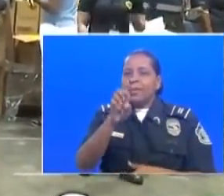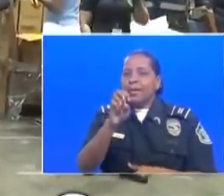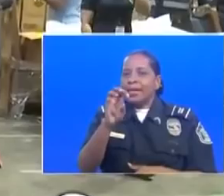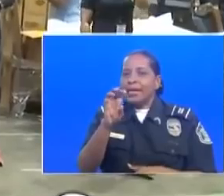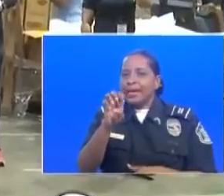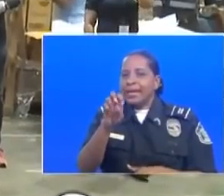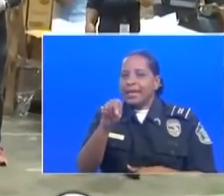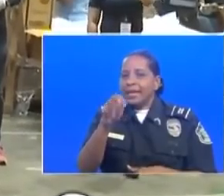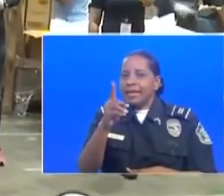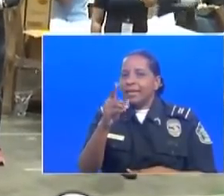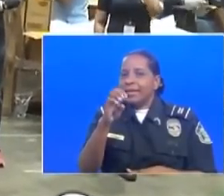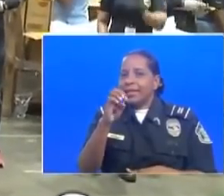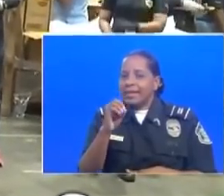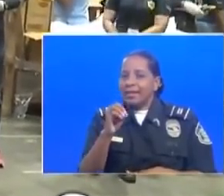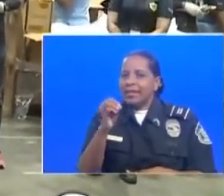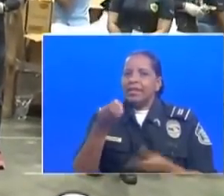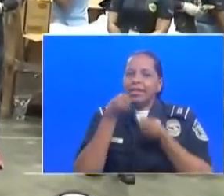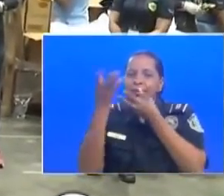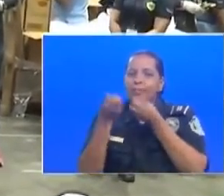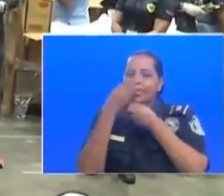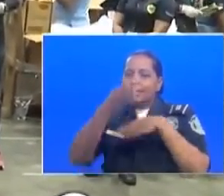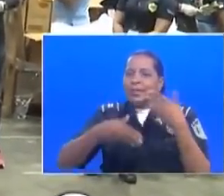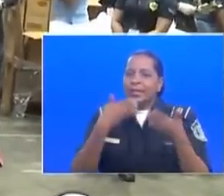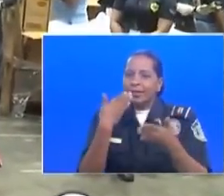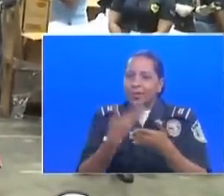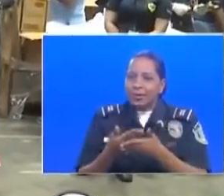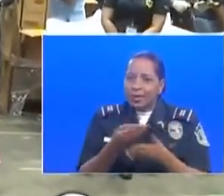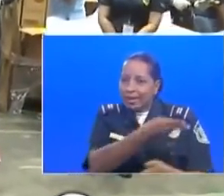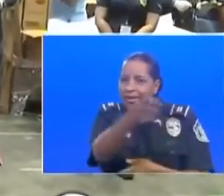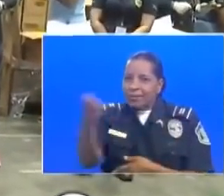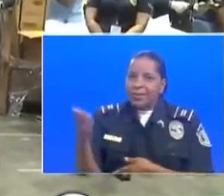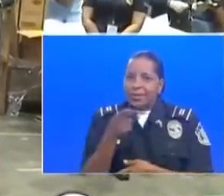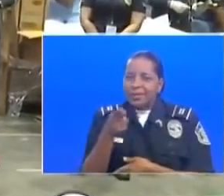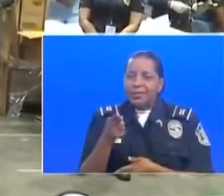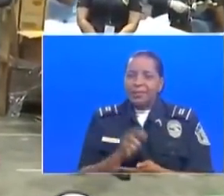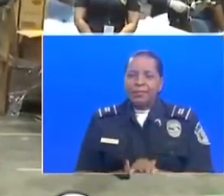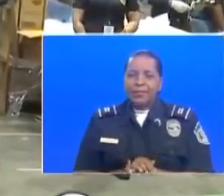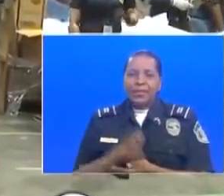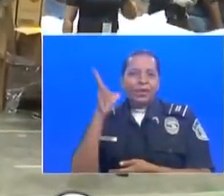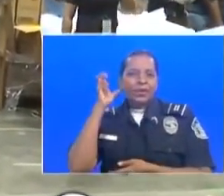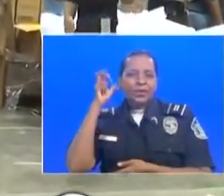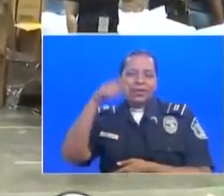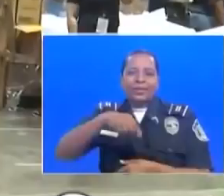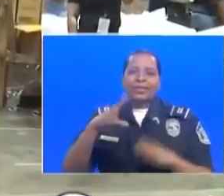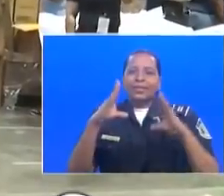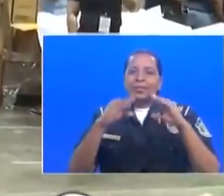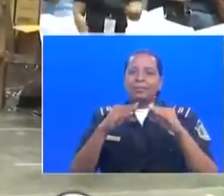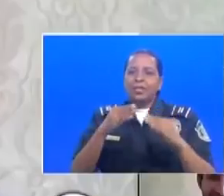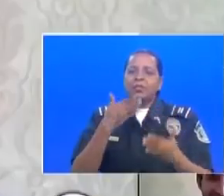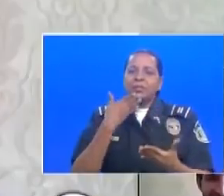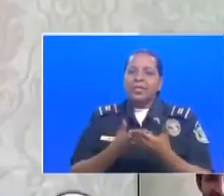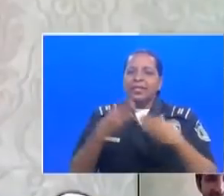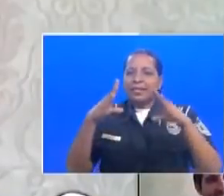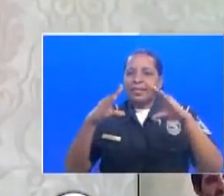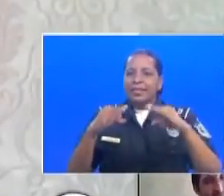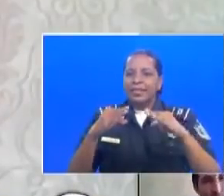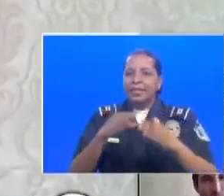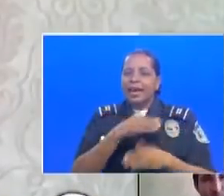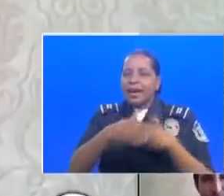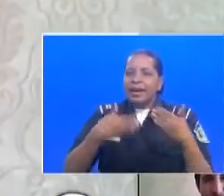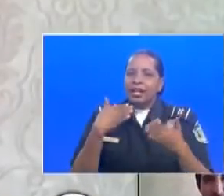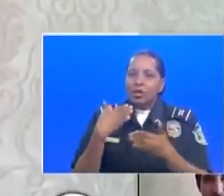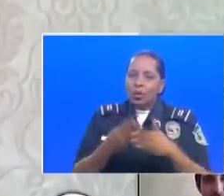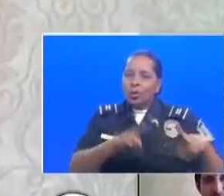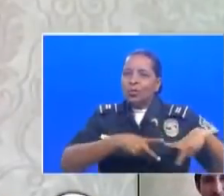mandarle un mensaje a todos los que se encuentran aquí. Adelante, Penedo. Todos te están escuchando esta tarde. Muy buenas tardes a